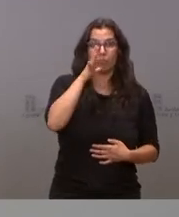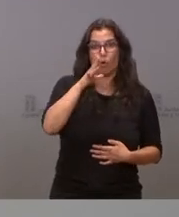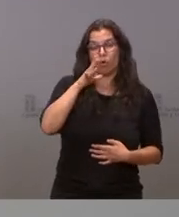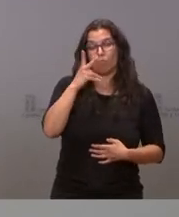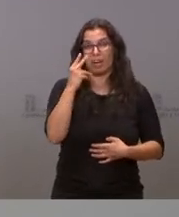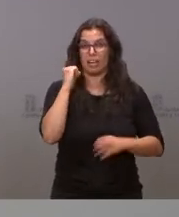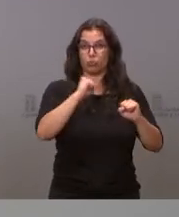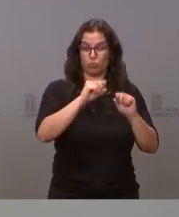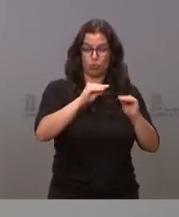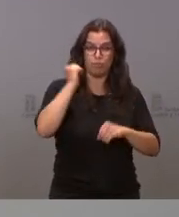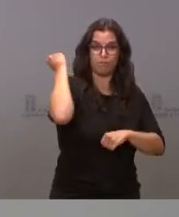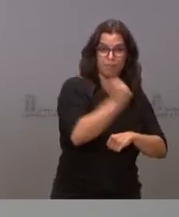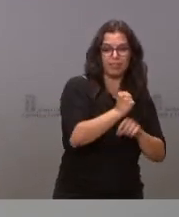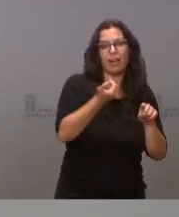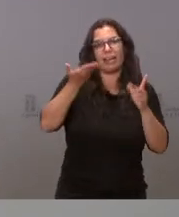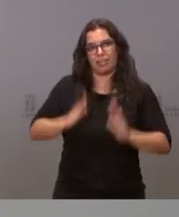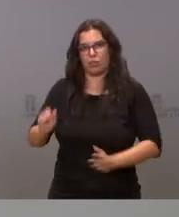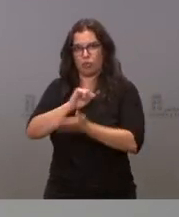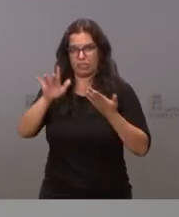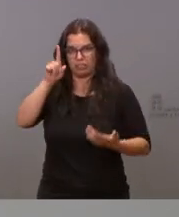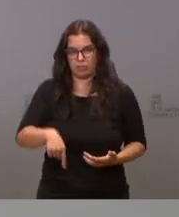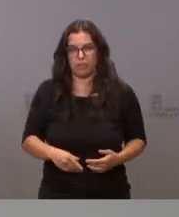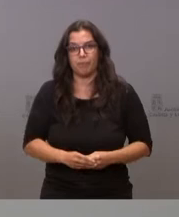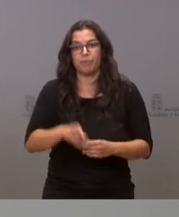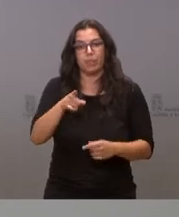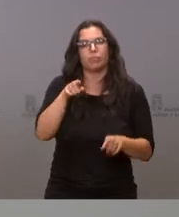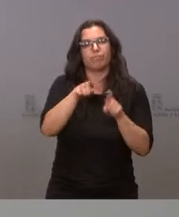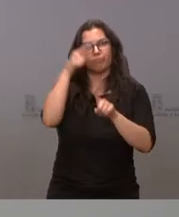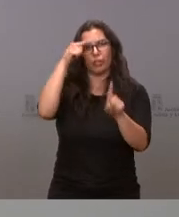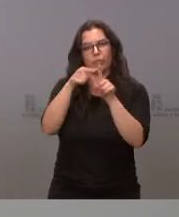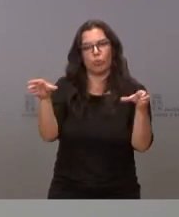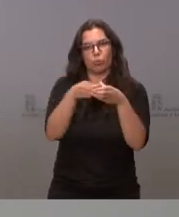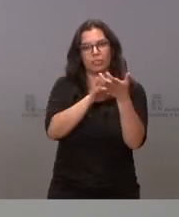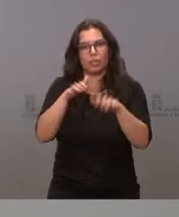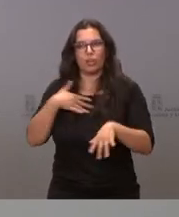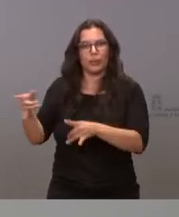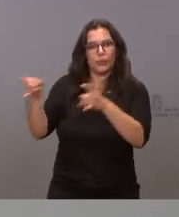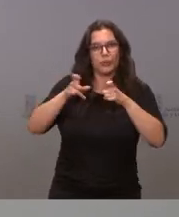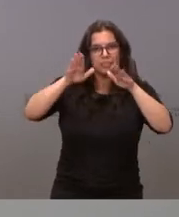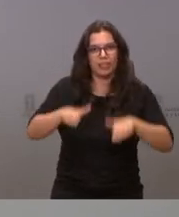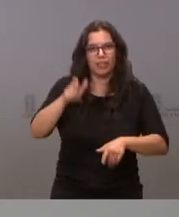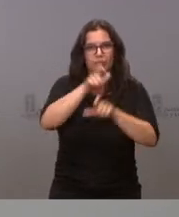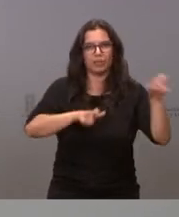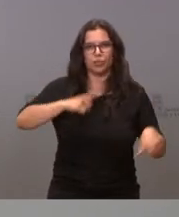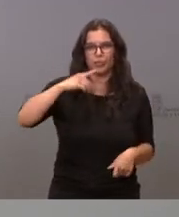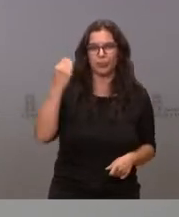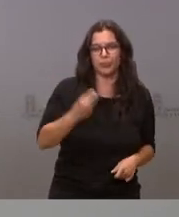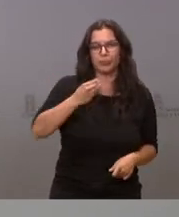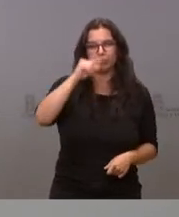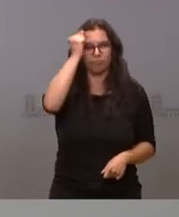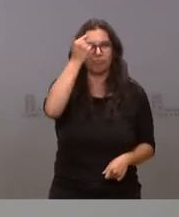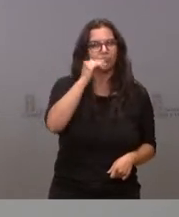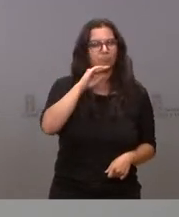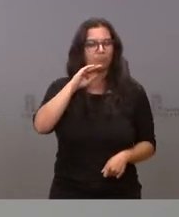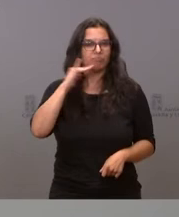Esto es una muestra más del compromiso de la Junta de Castielo por retener talento, por hacer nuestras universidades atractivas y por buscar